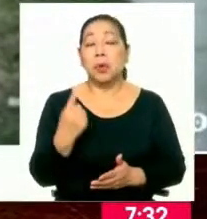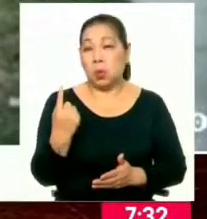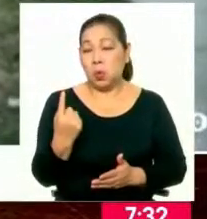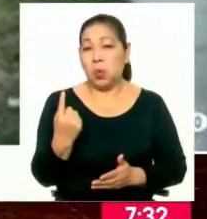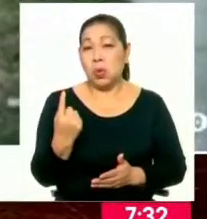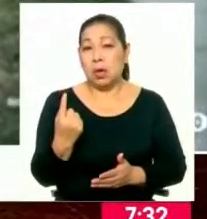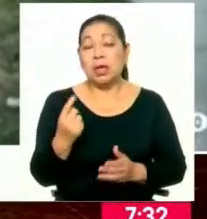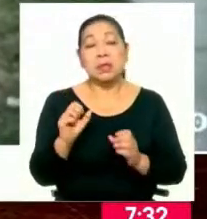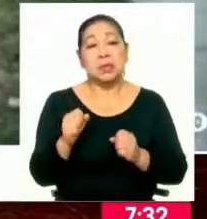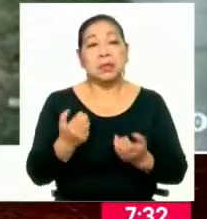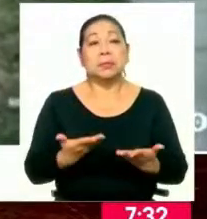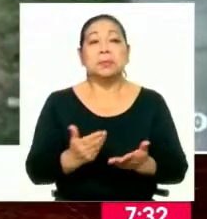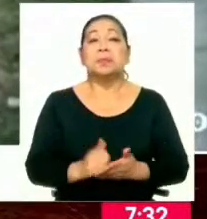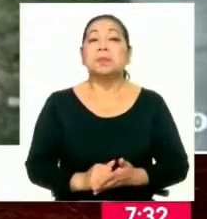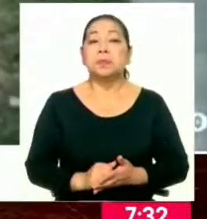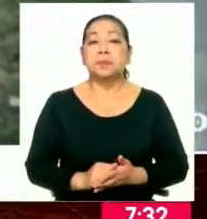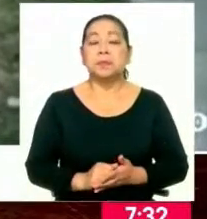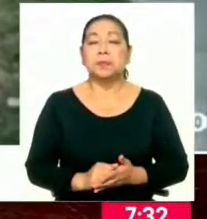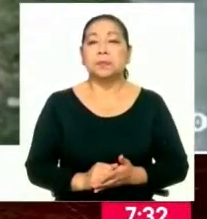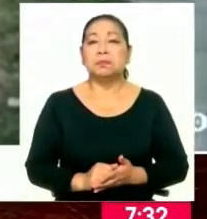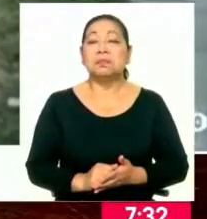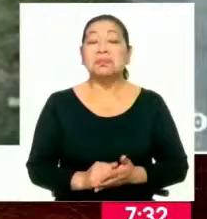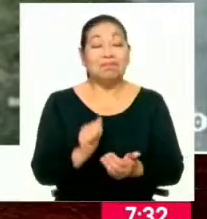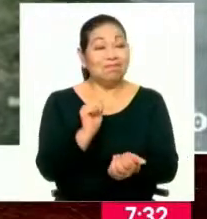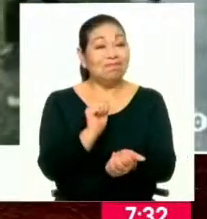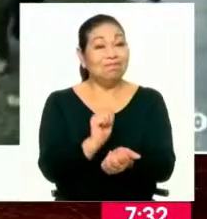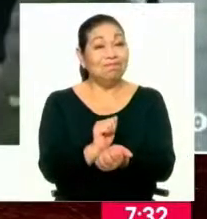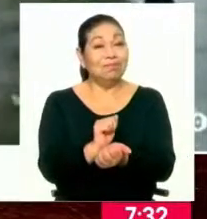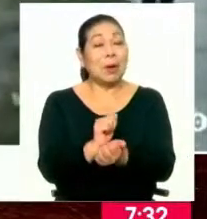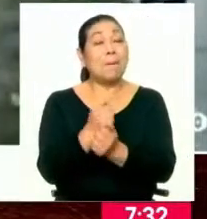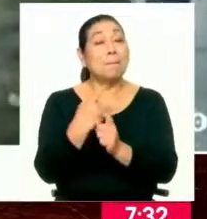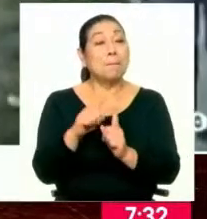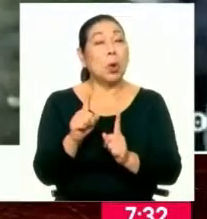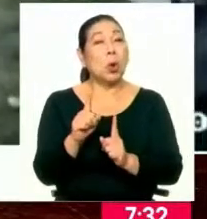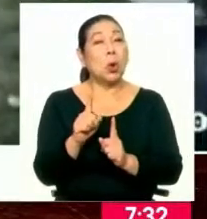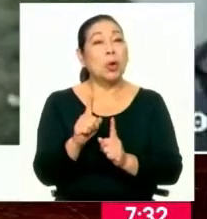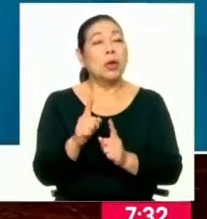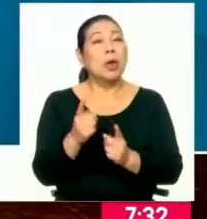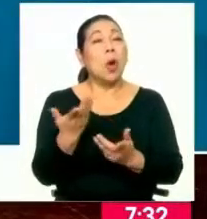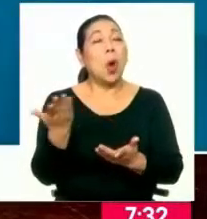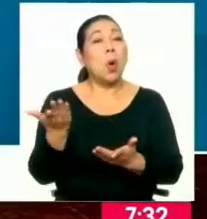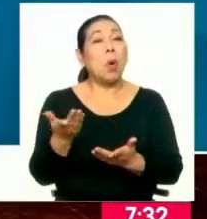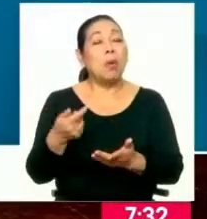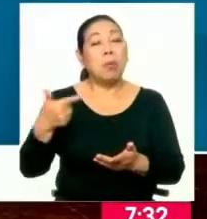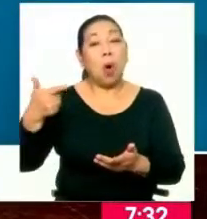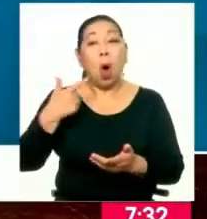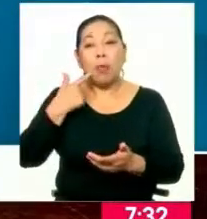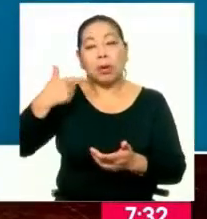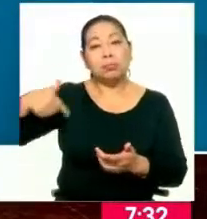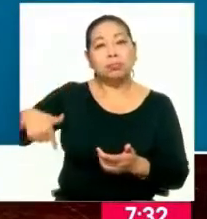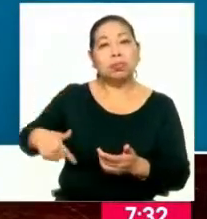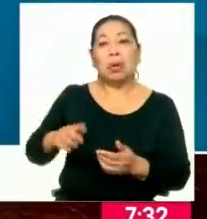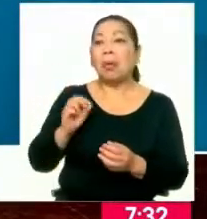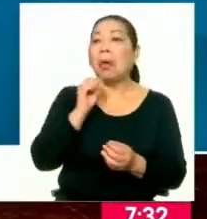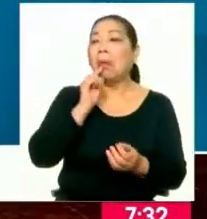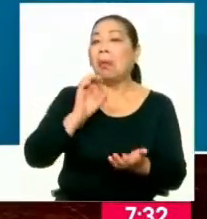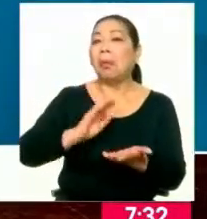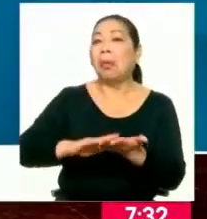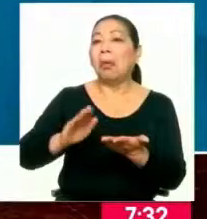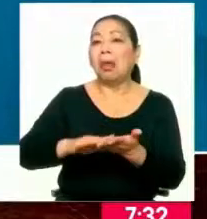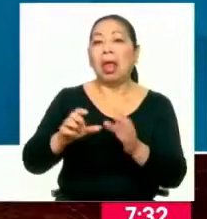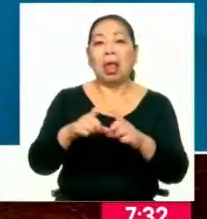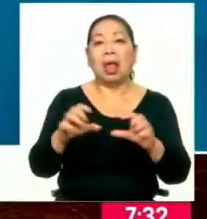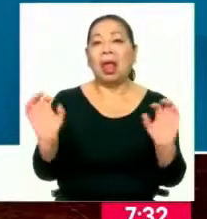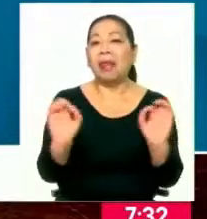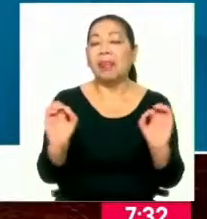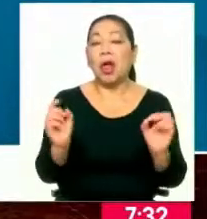audiencia ha sido de una detención en flagrancia por tenencia de armas de fuego sin autorización respectiva.